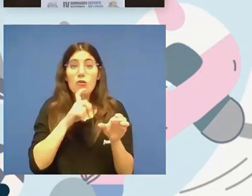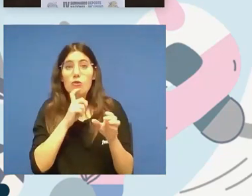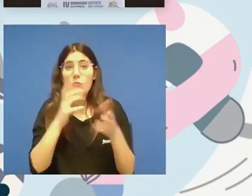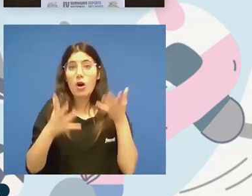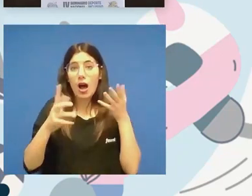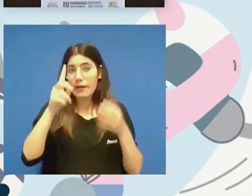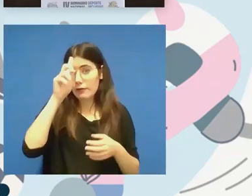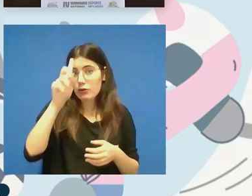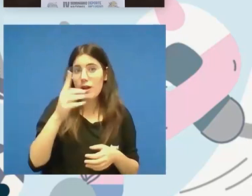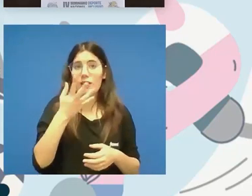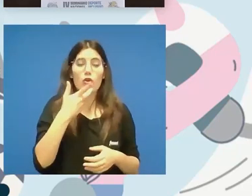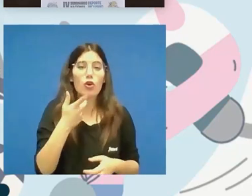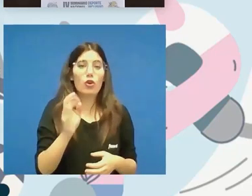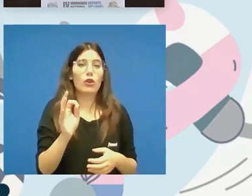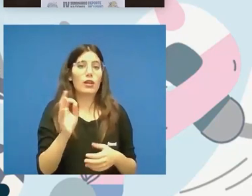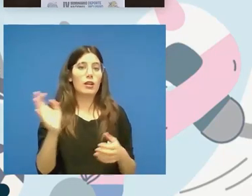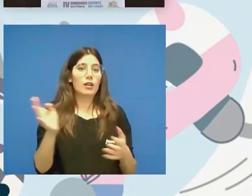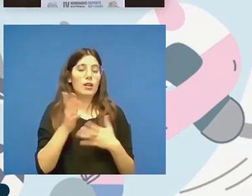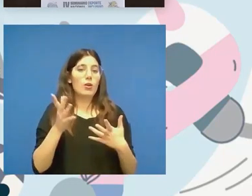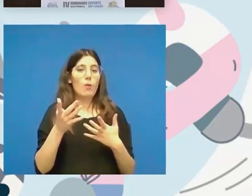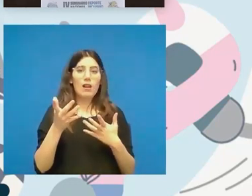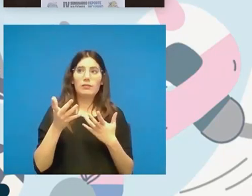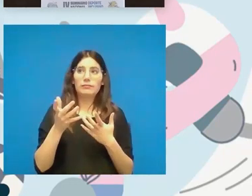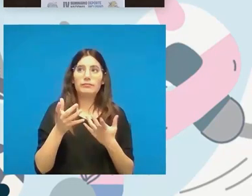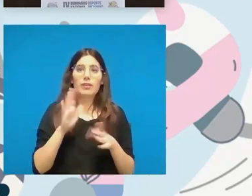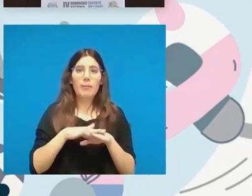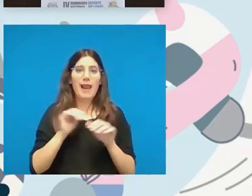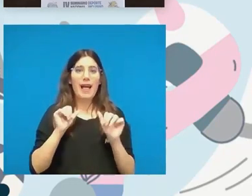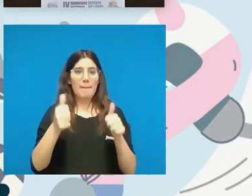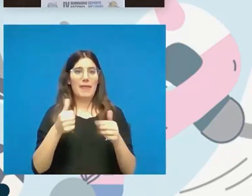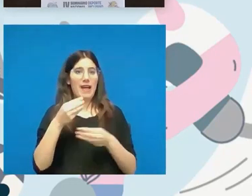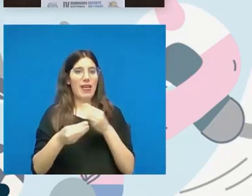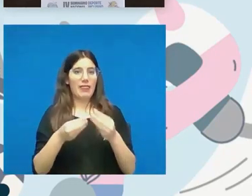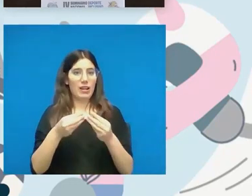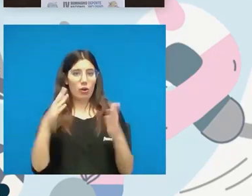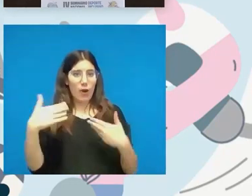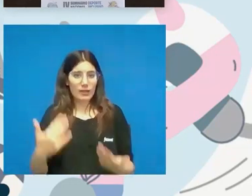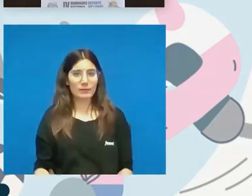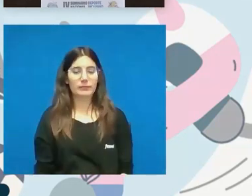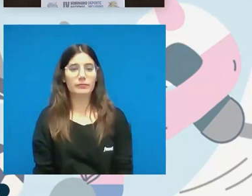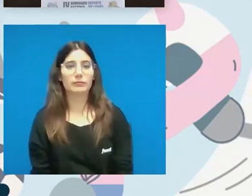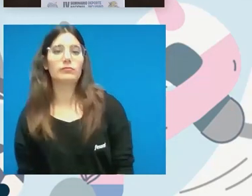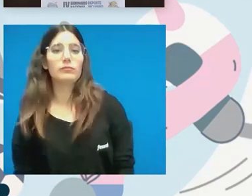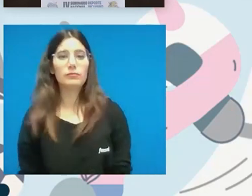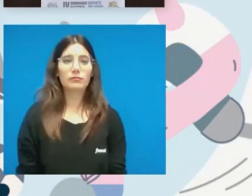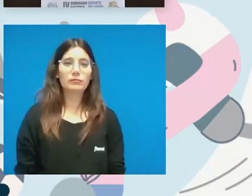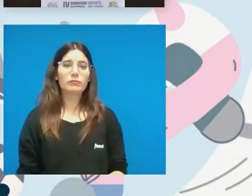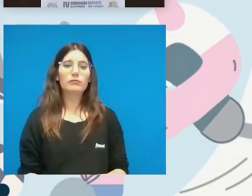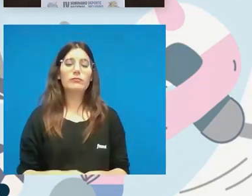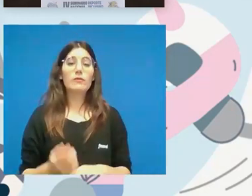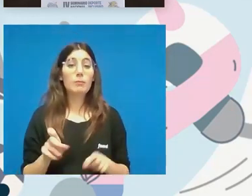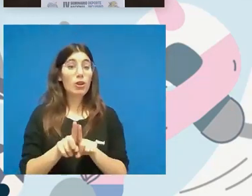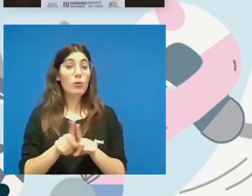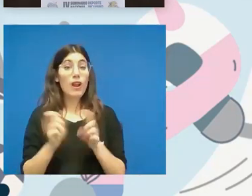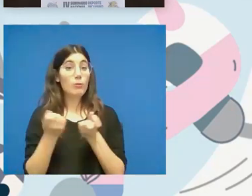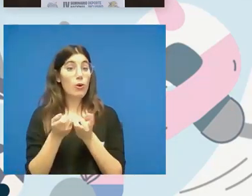tiene vías de empezar a hacer actividad deportiva pero bueno como cualquier federación autonómica